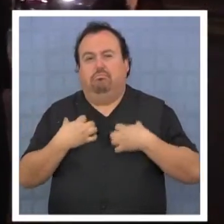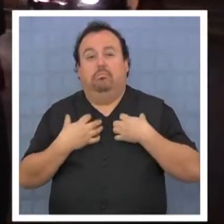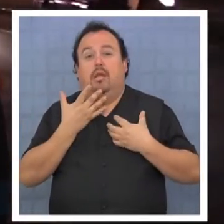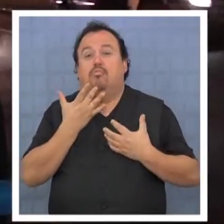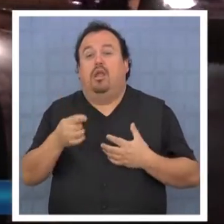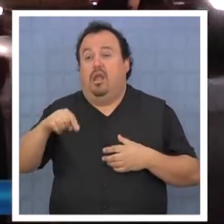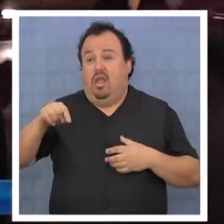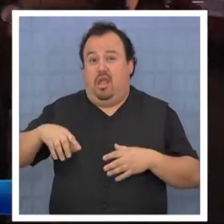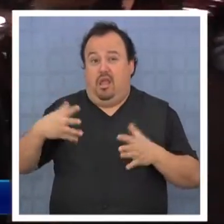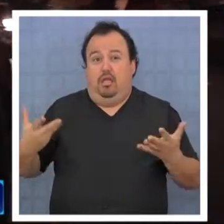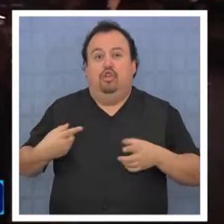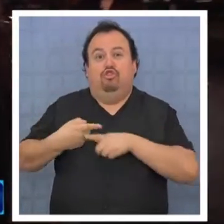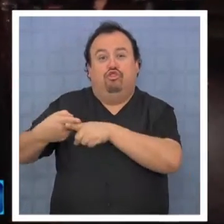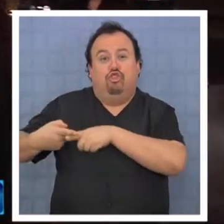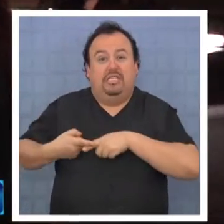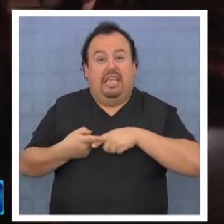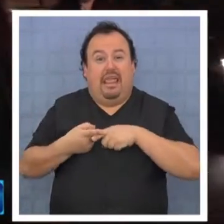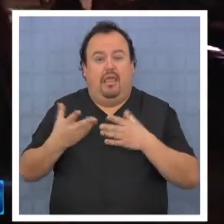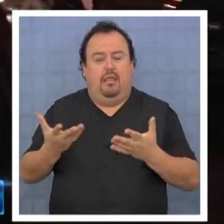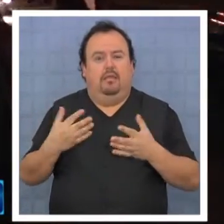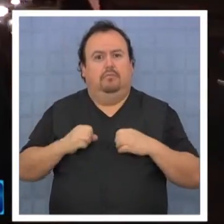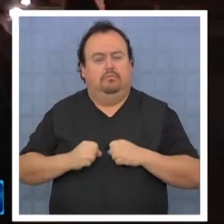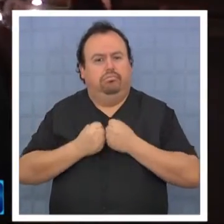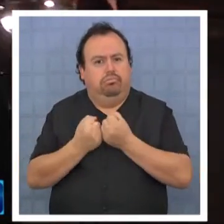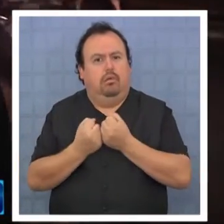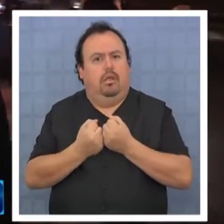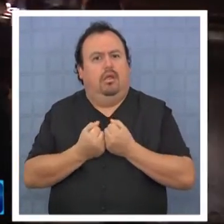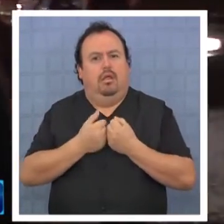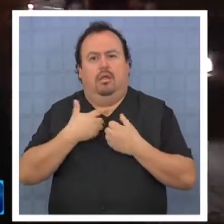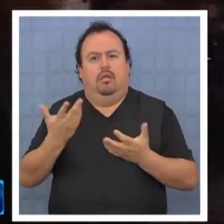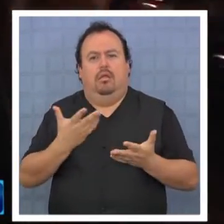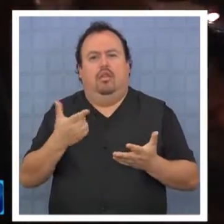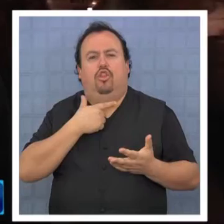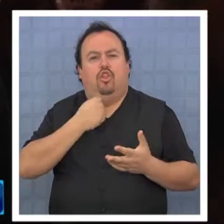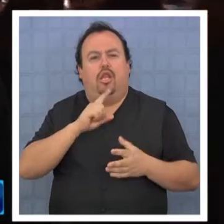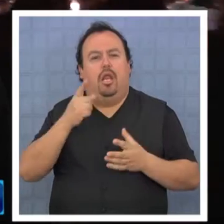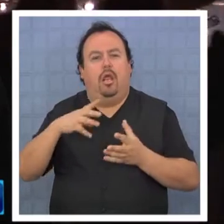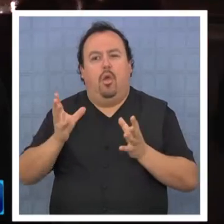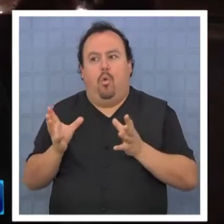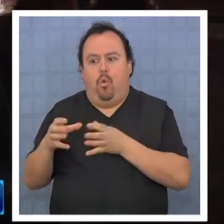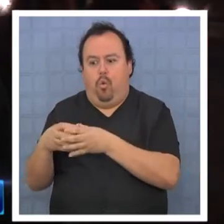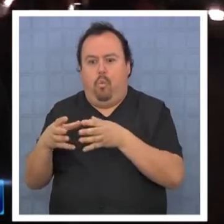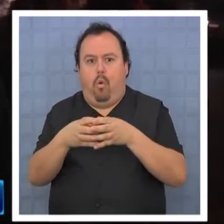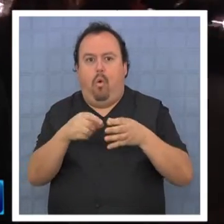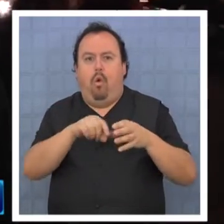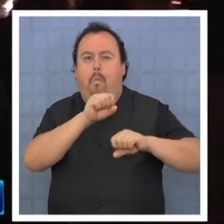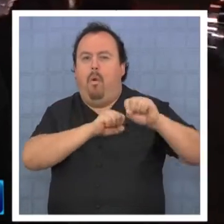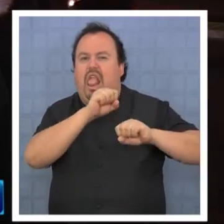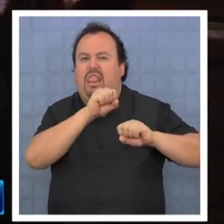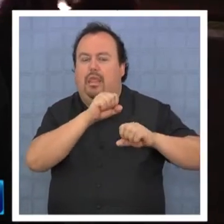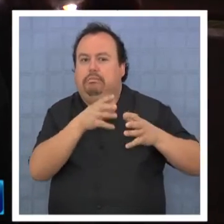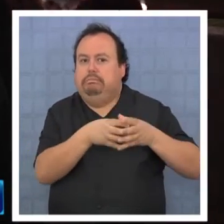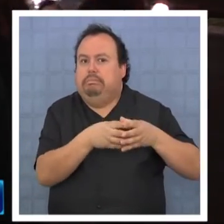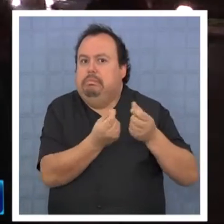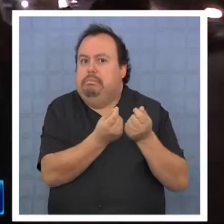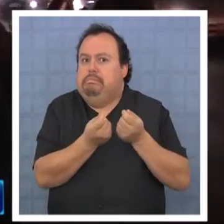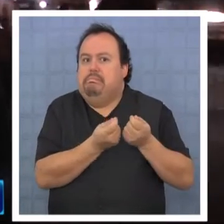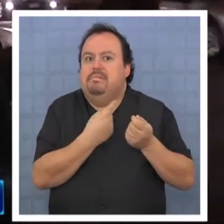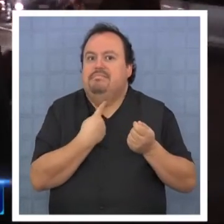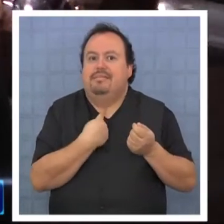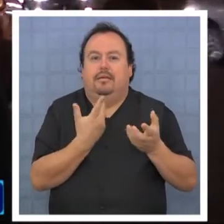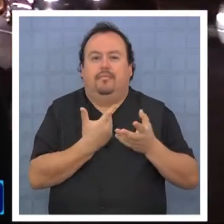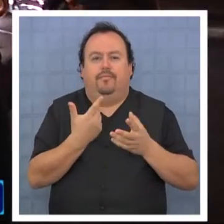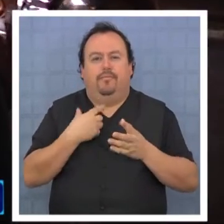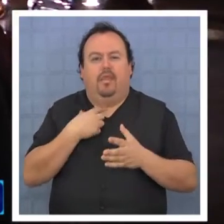pasando es la sociedad civil, el poder civil, de una vez por todas, quiere desalojar a los grupos económicos, del poder político. Creo que una vez por todas,